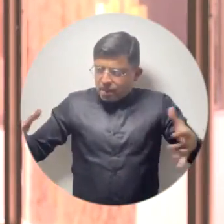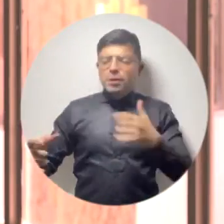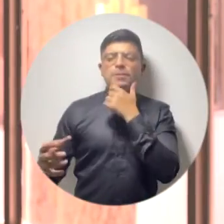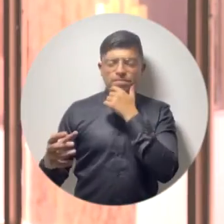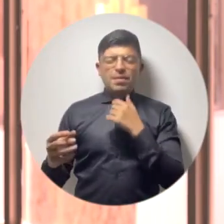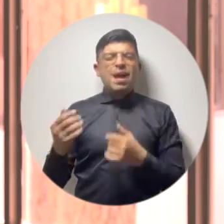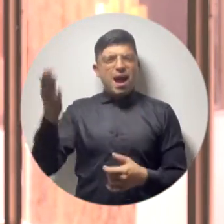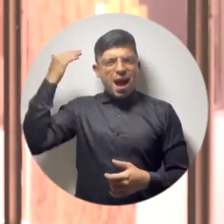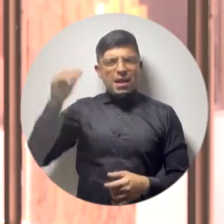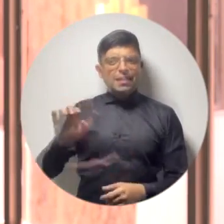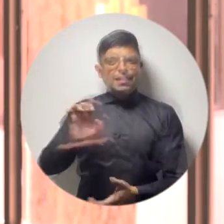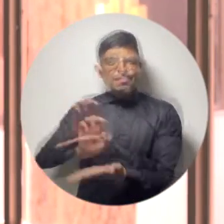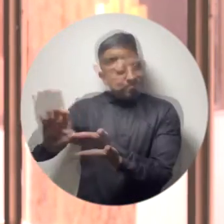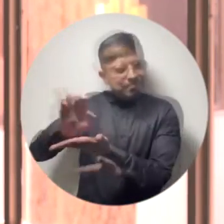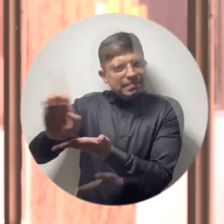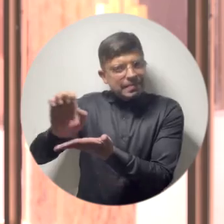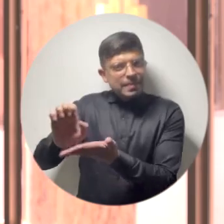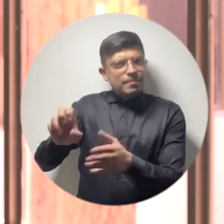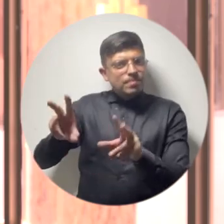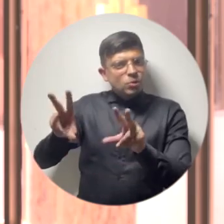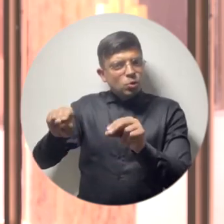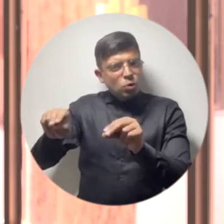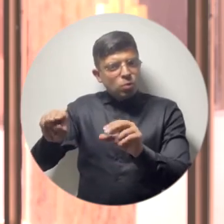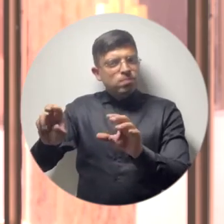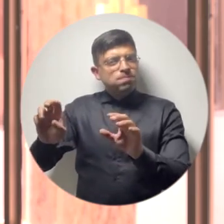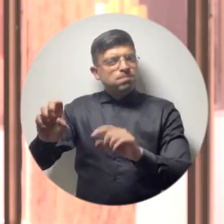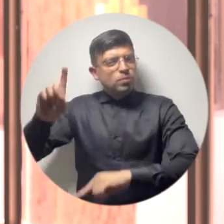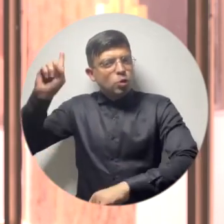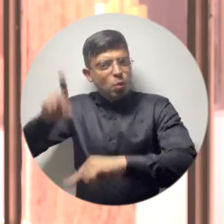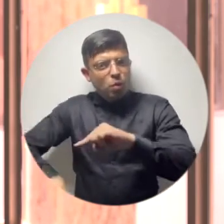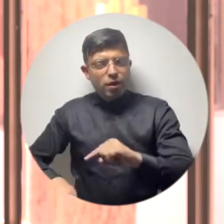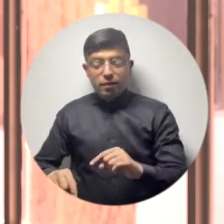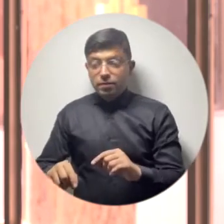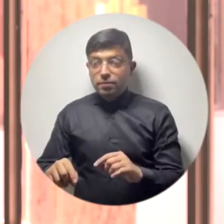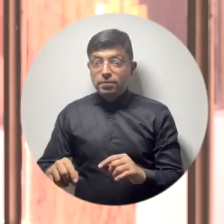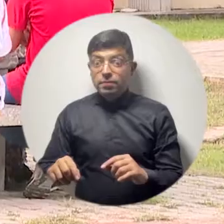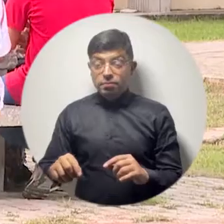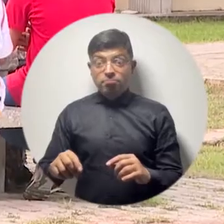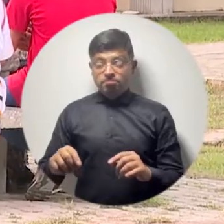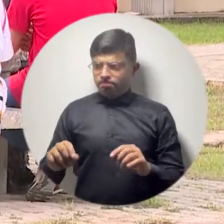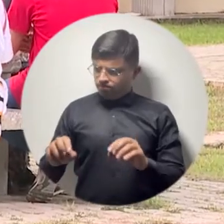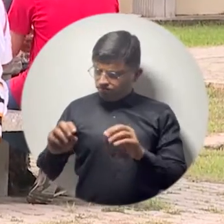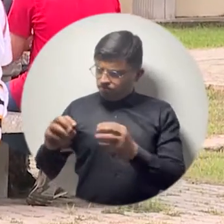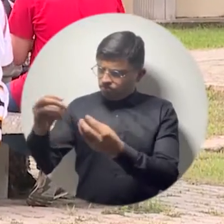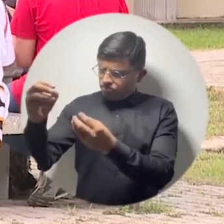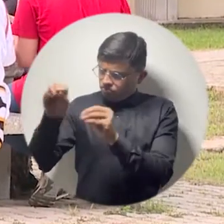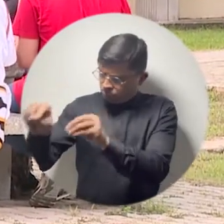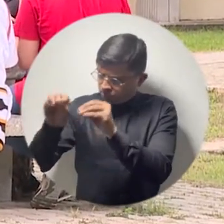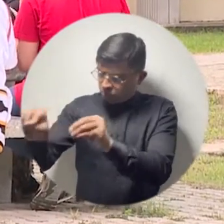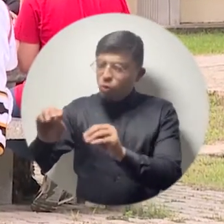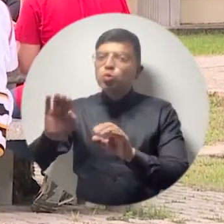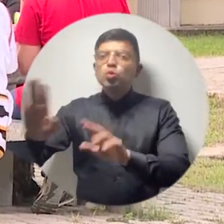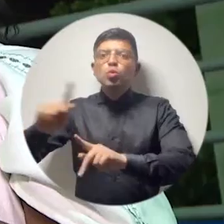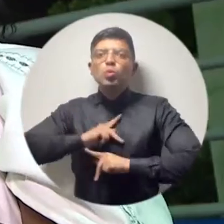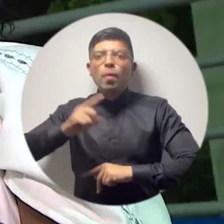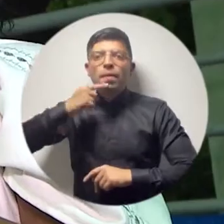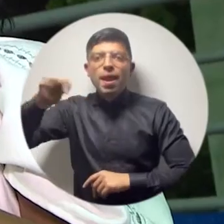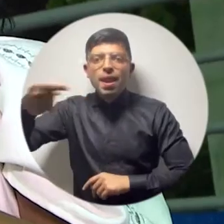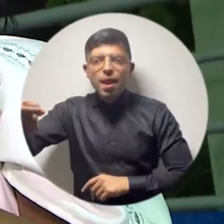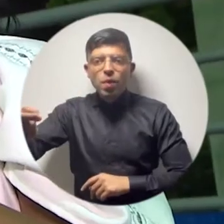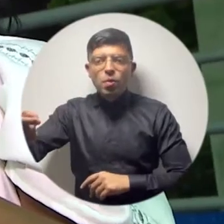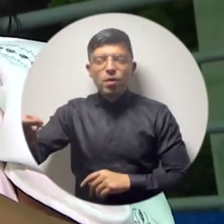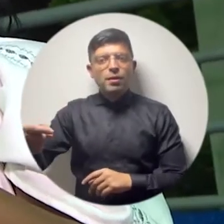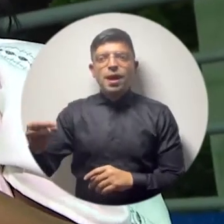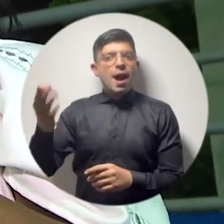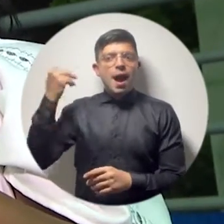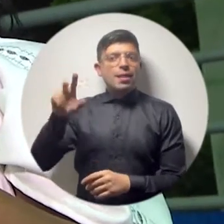pronto se les estaba negando la posibilidad de que conocieran o se prepararan en su lengua y que cogieran